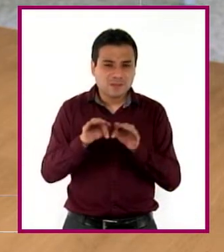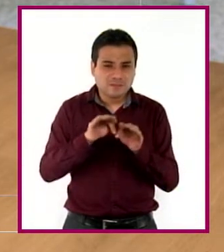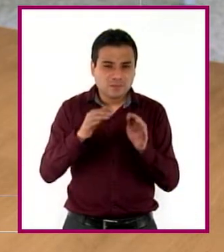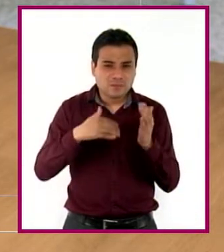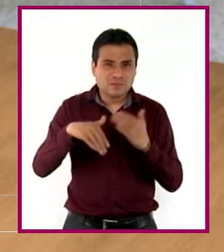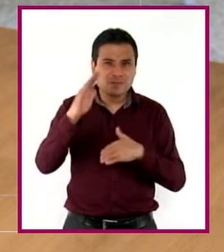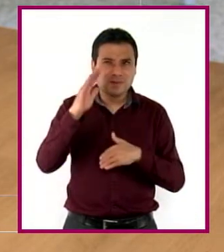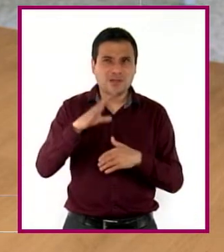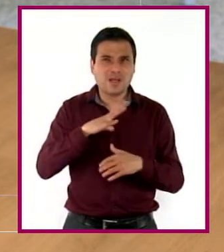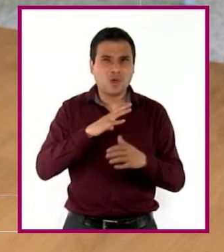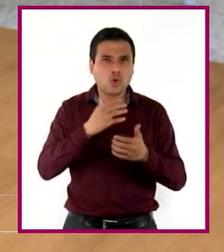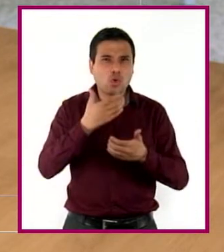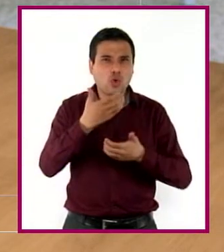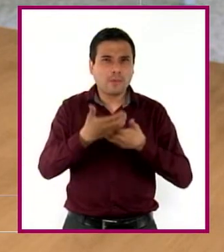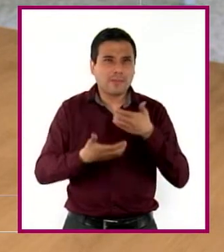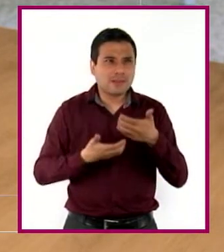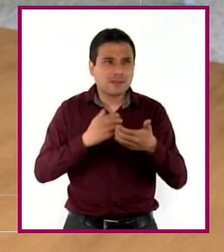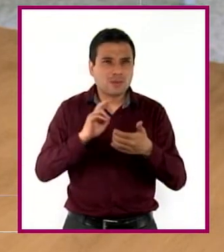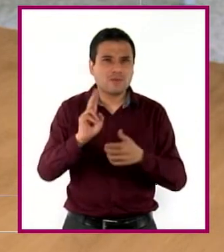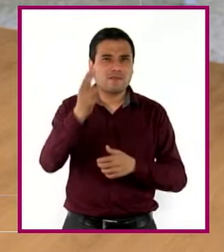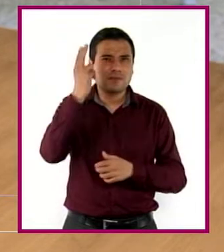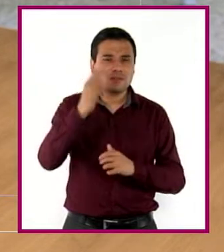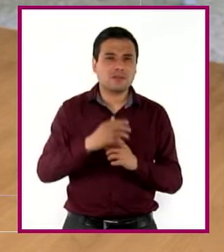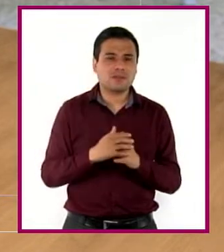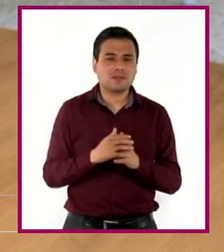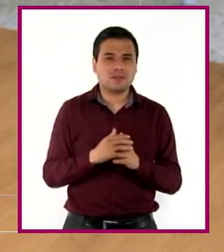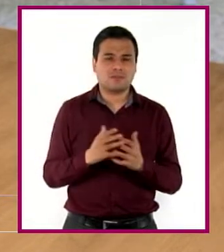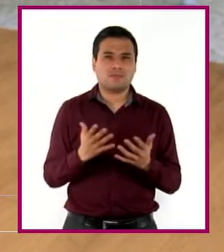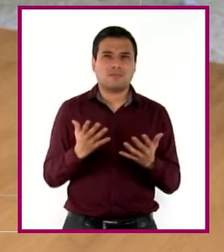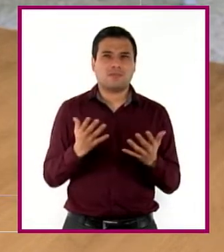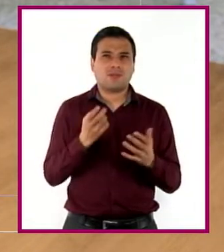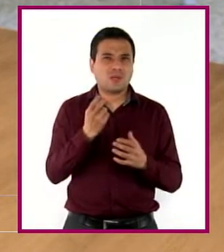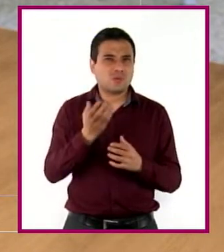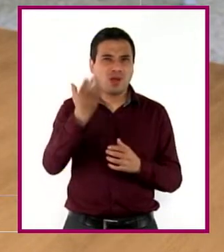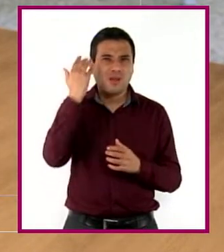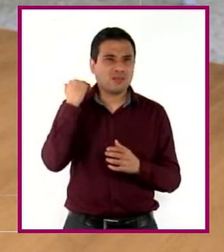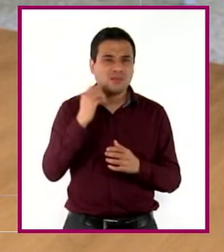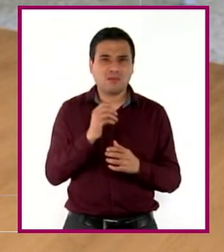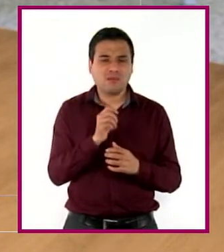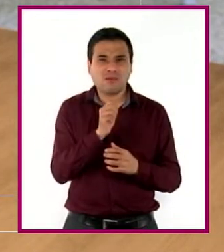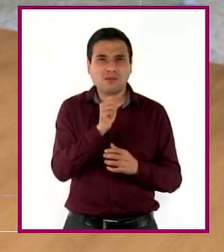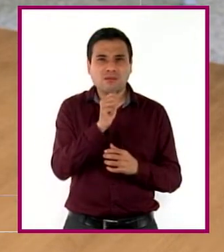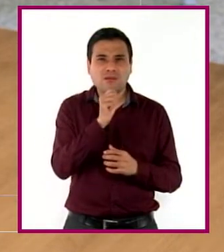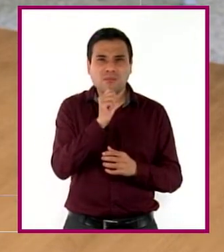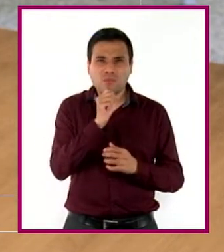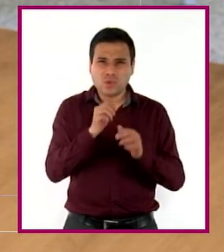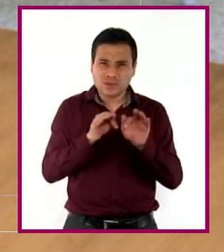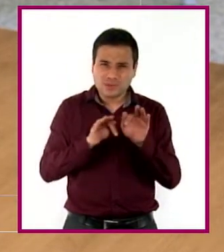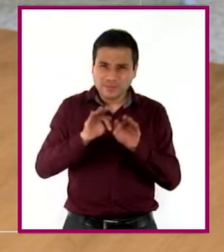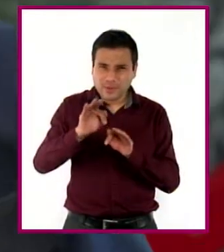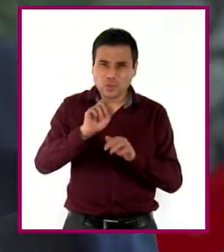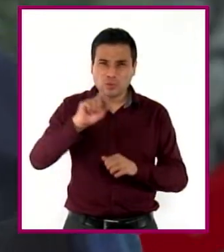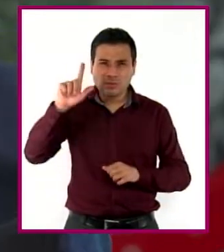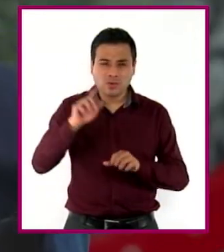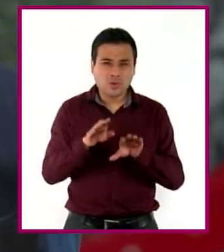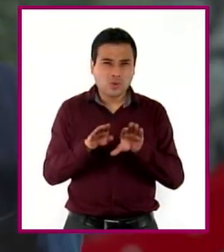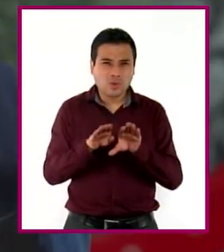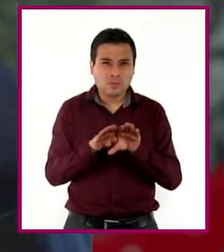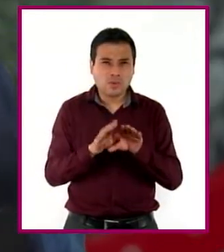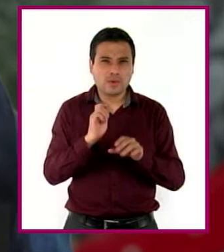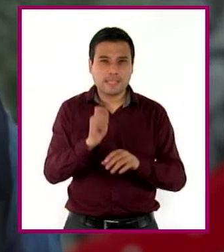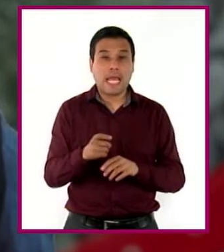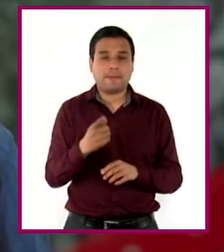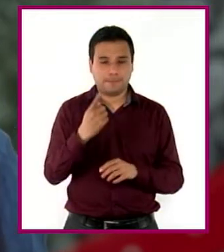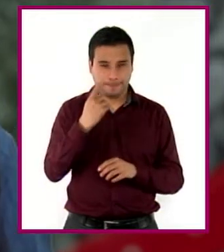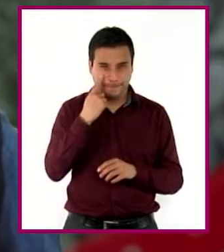comercial sobre una universidad, lo que yo nunca había escuchado es lo del desempeño profesional. Muy